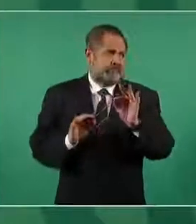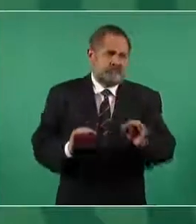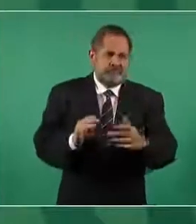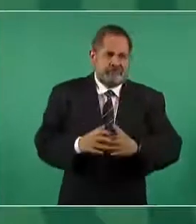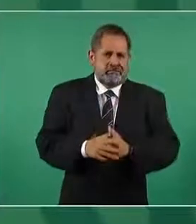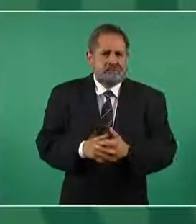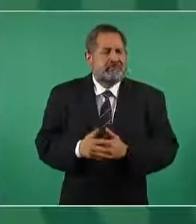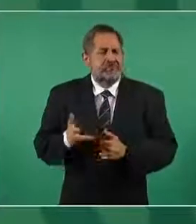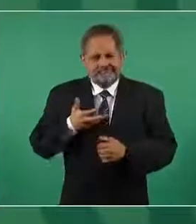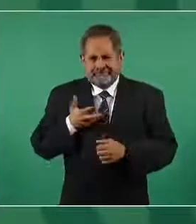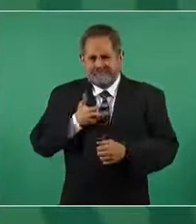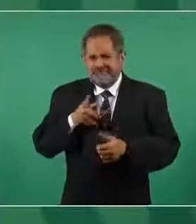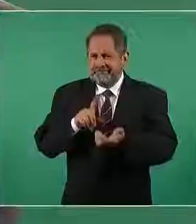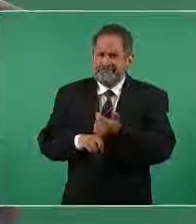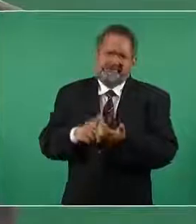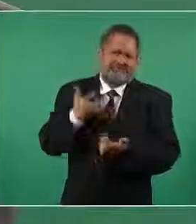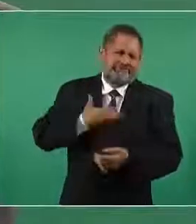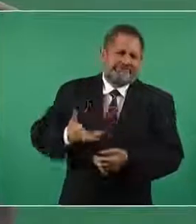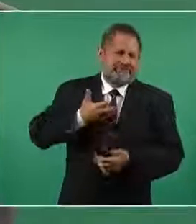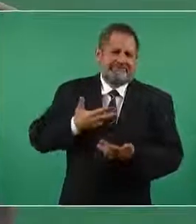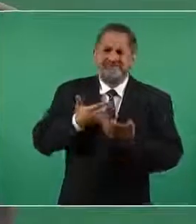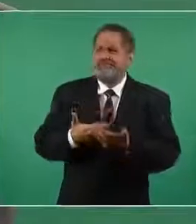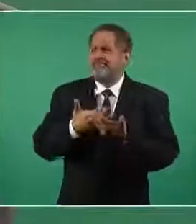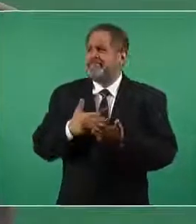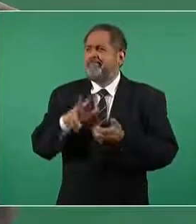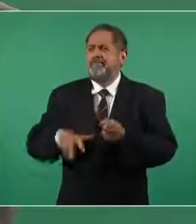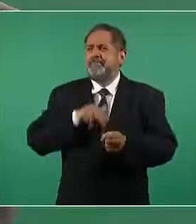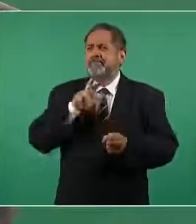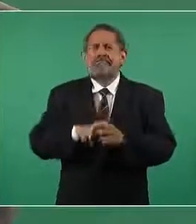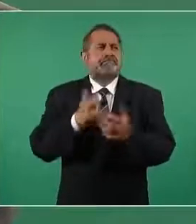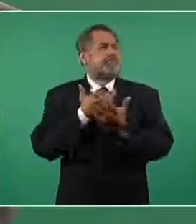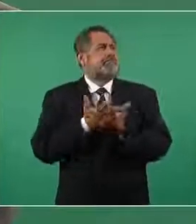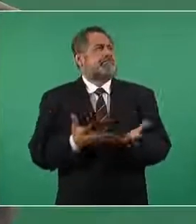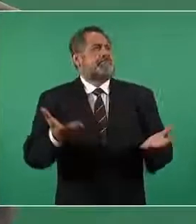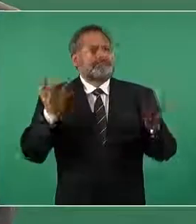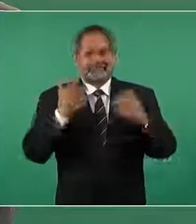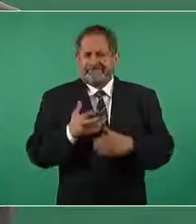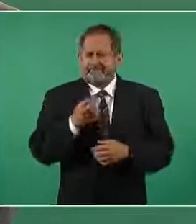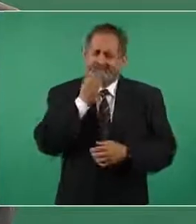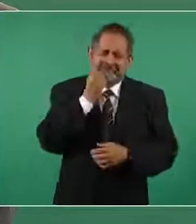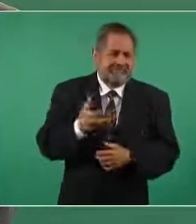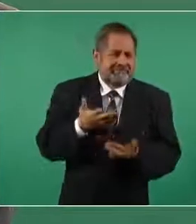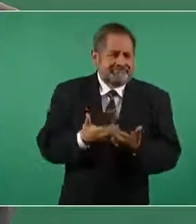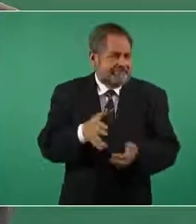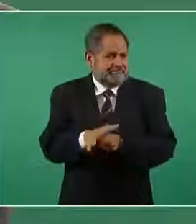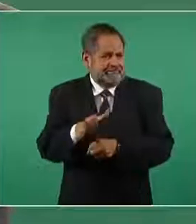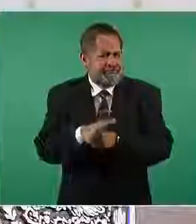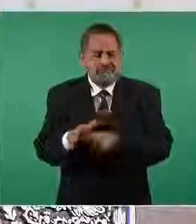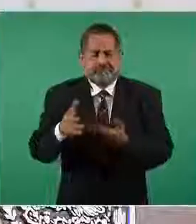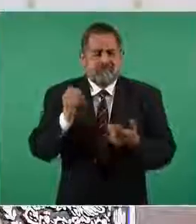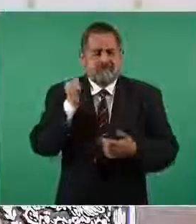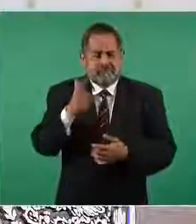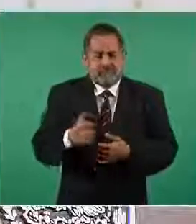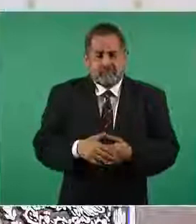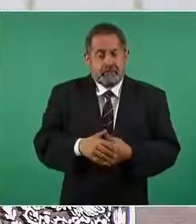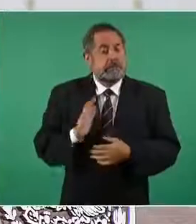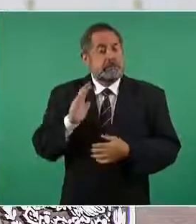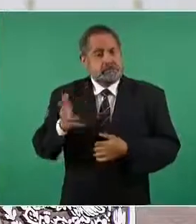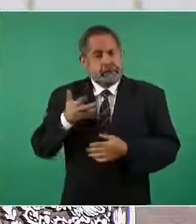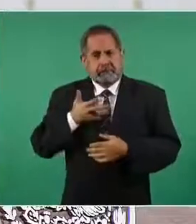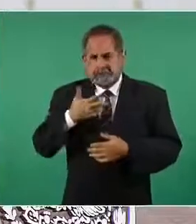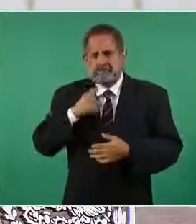se tienen muchos recursos naturales se tiene ya bastante avance